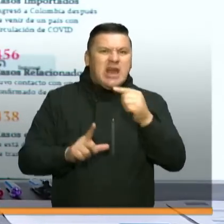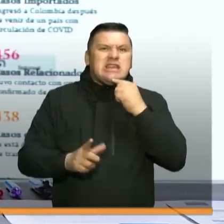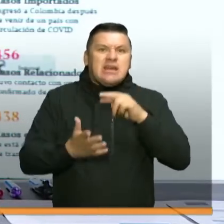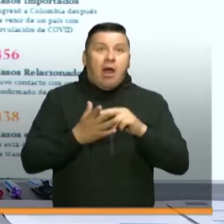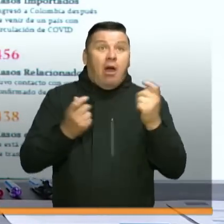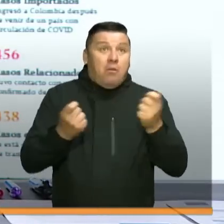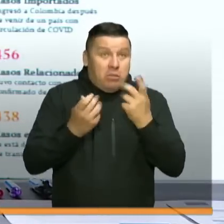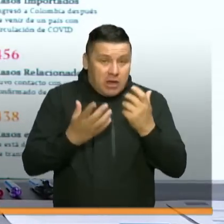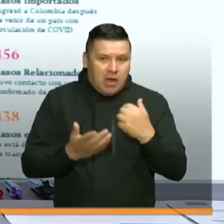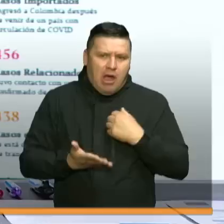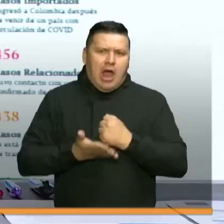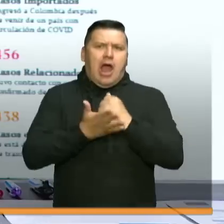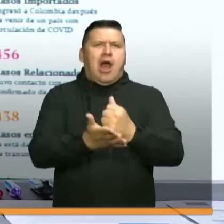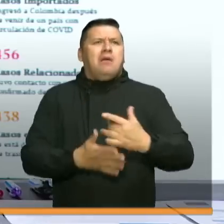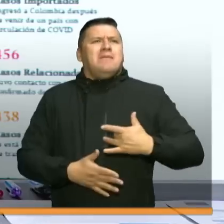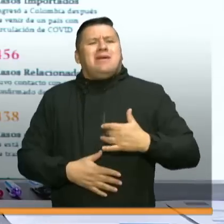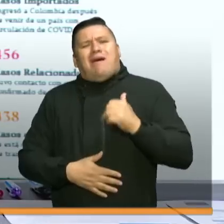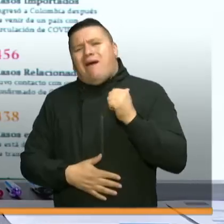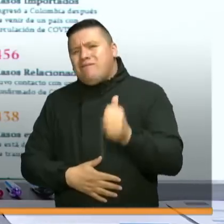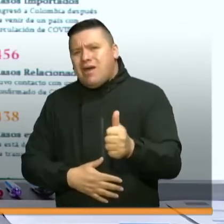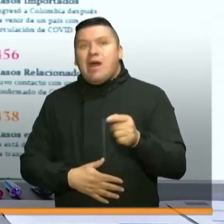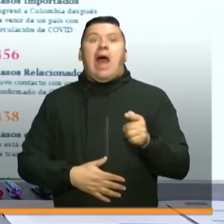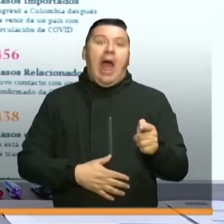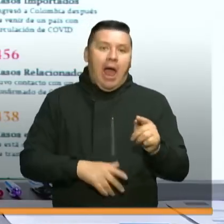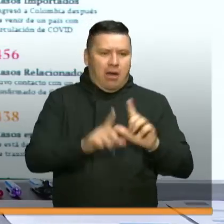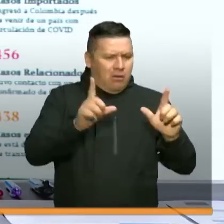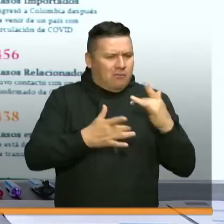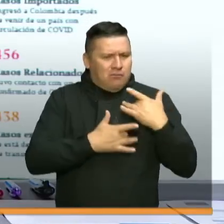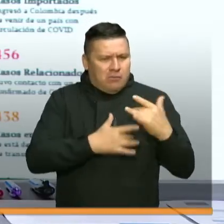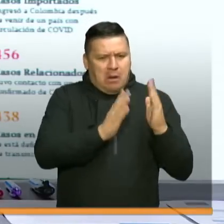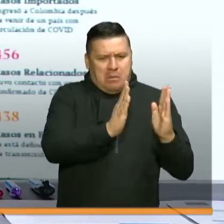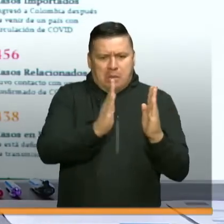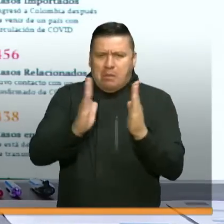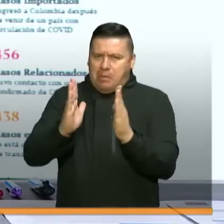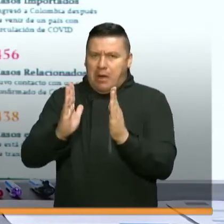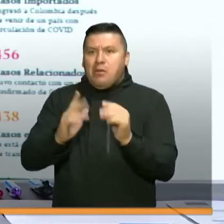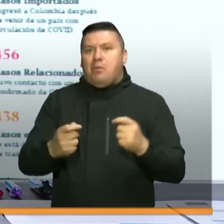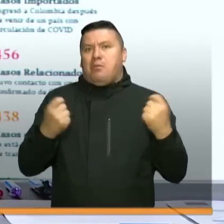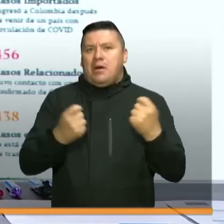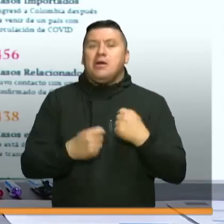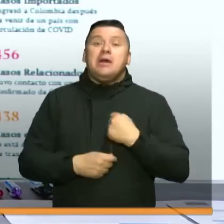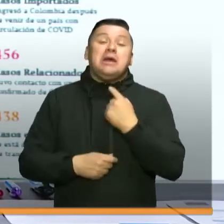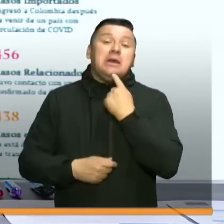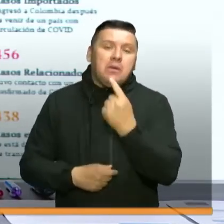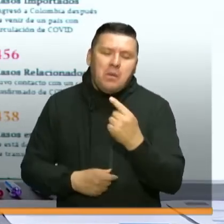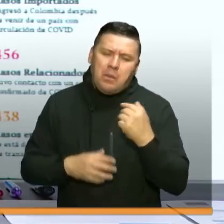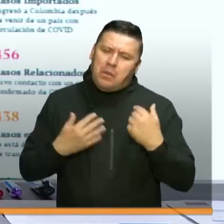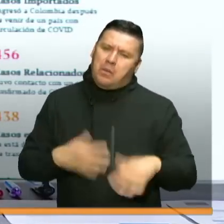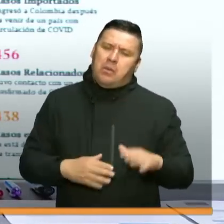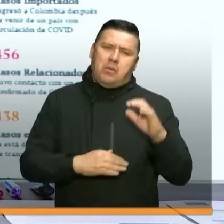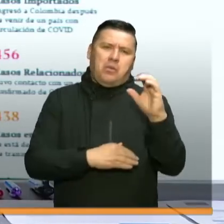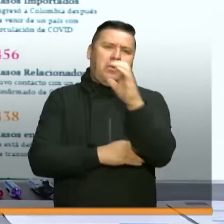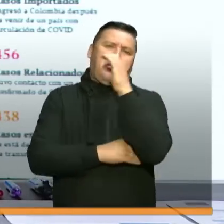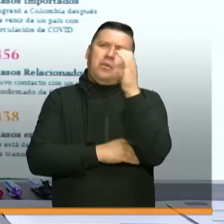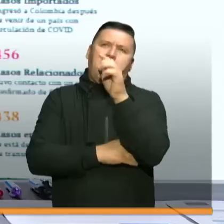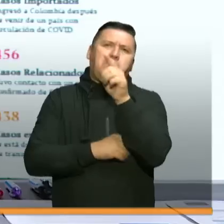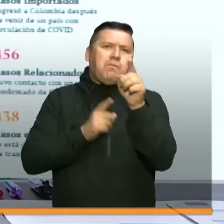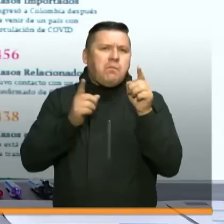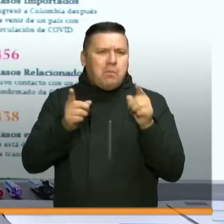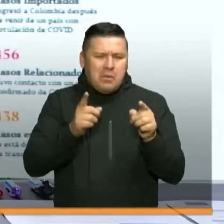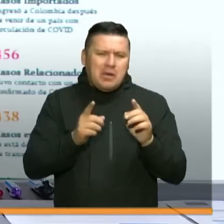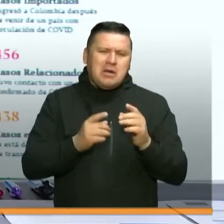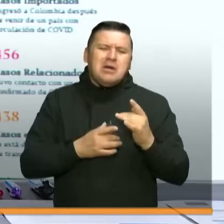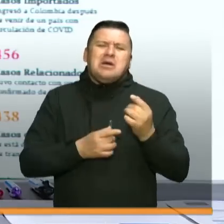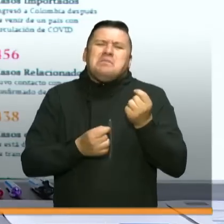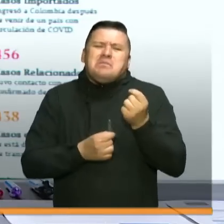Bien, donde hay distintas modalidades de donación y se da esta la ocasión para decir que son muchos los colombianos que con